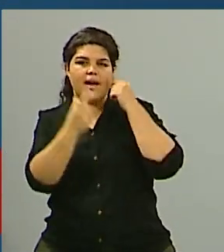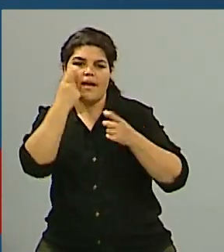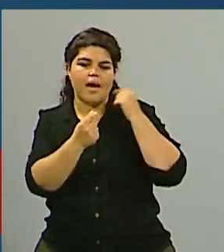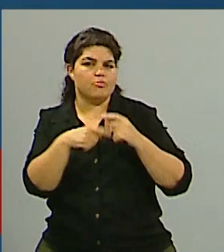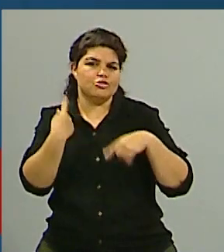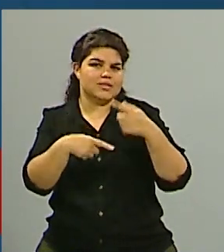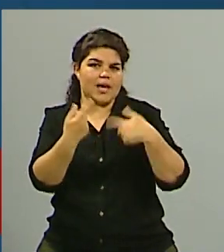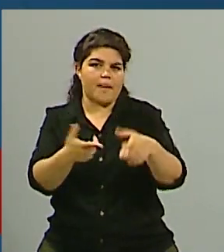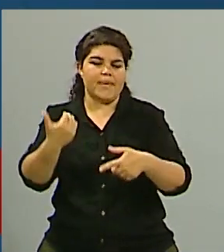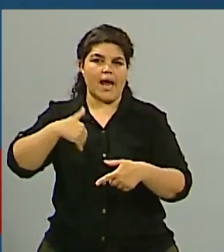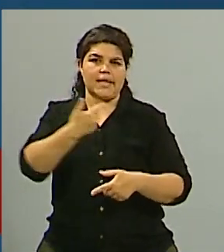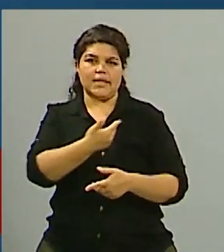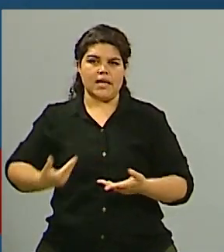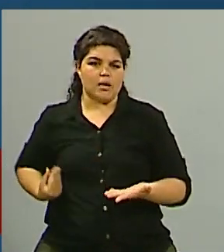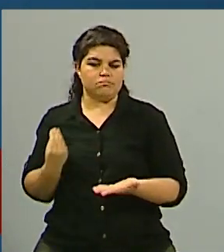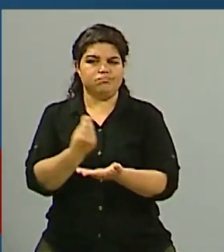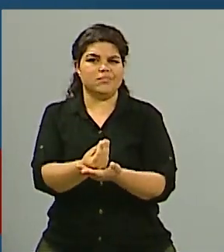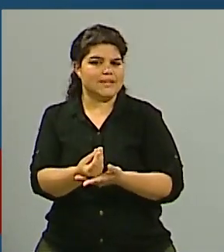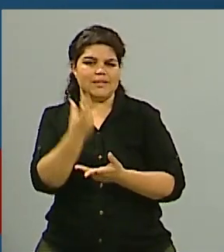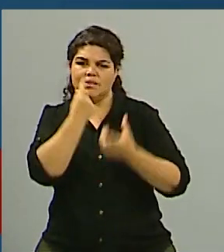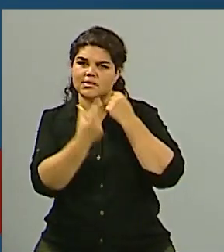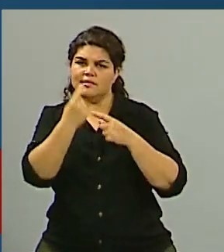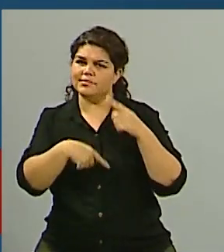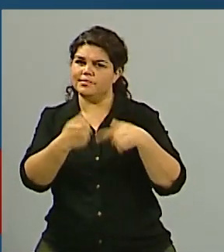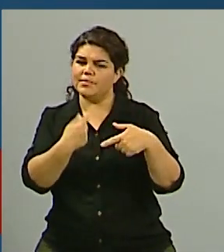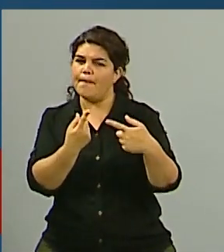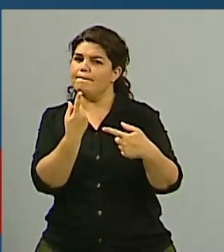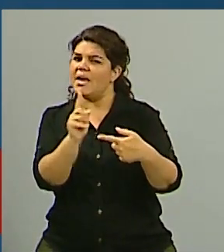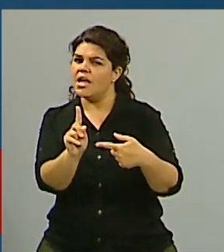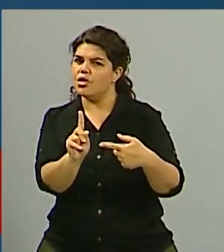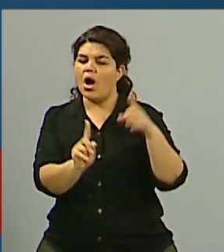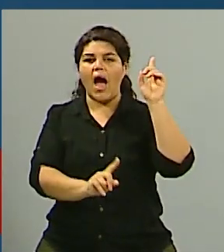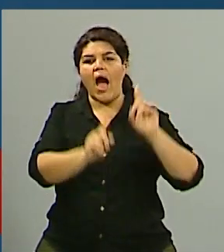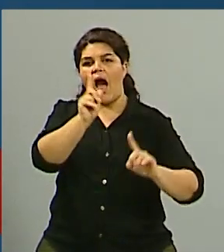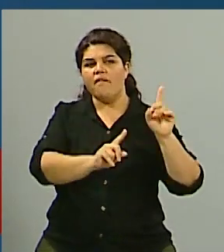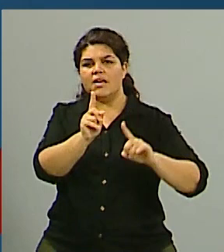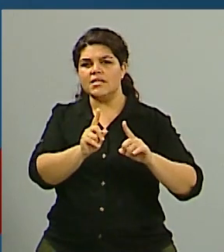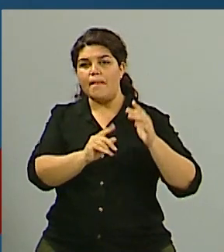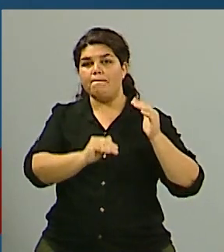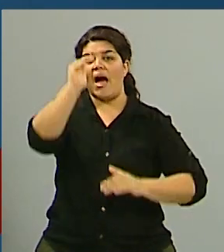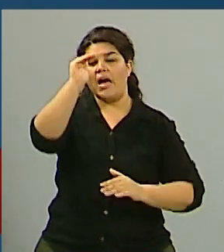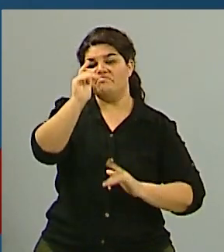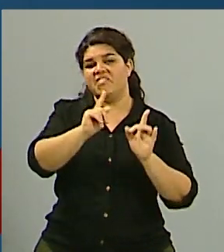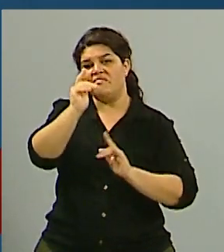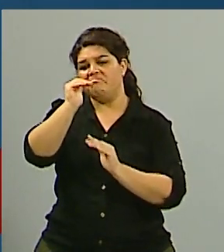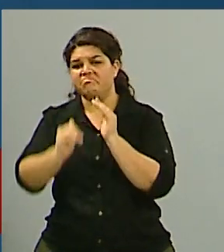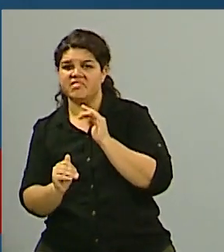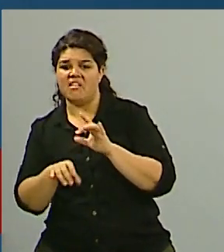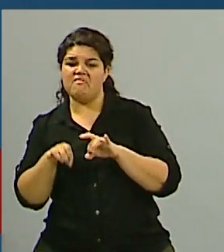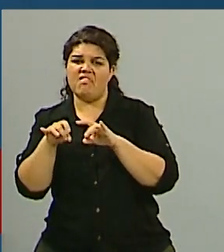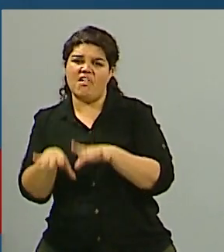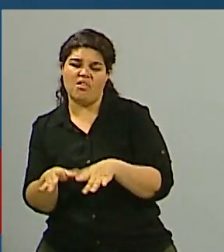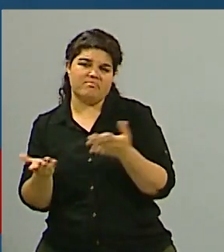siempre ha existido el mismo compromiso y el mismo nivel de involucramiento de los gobiernos. En este gobierno hemos